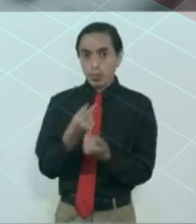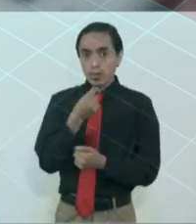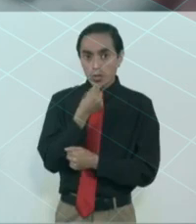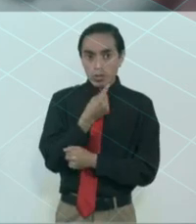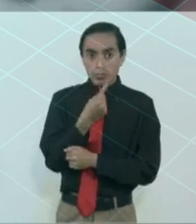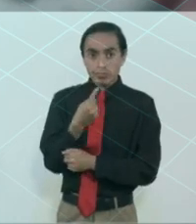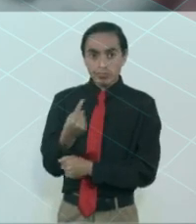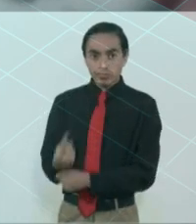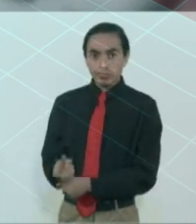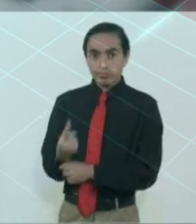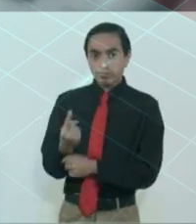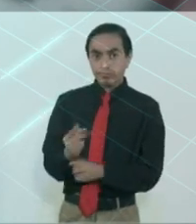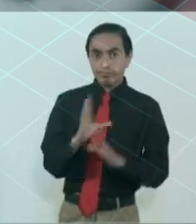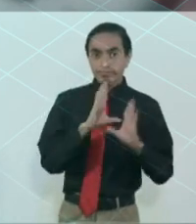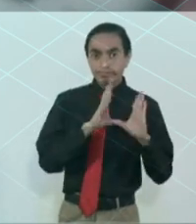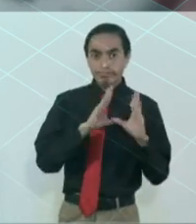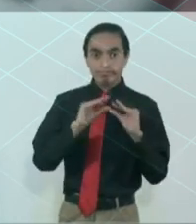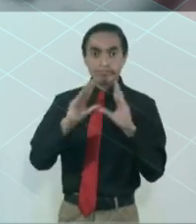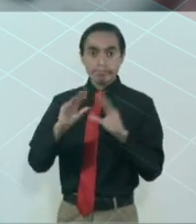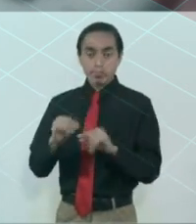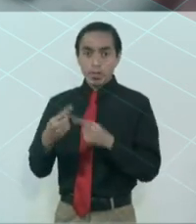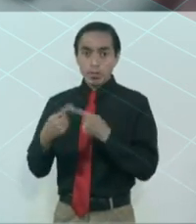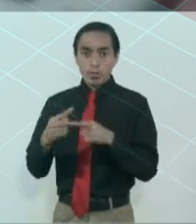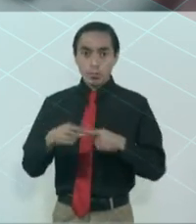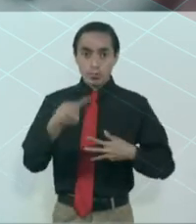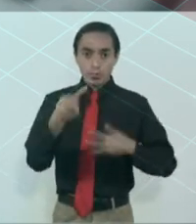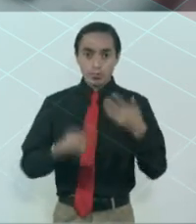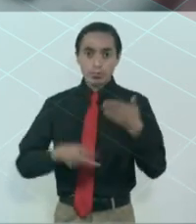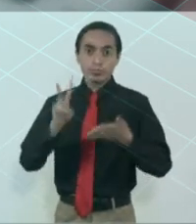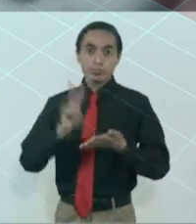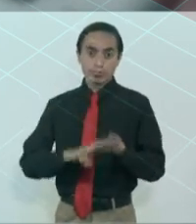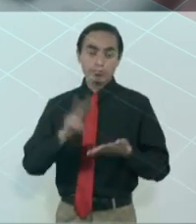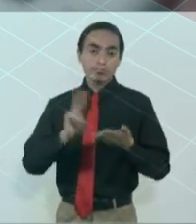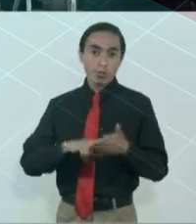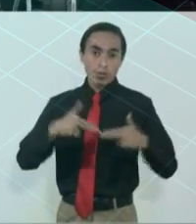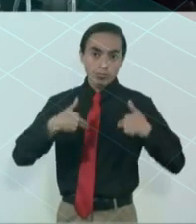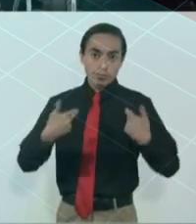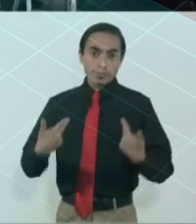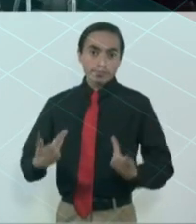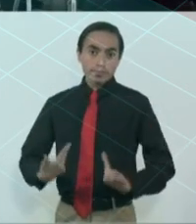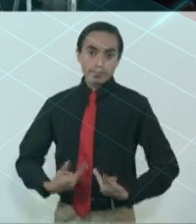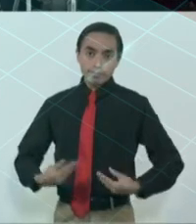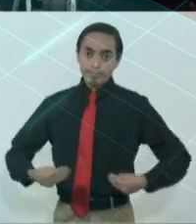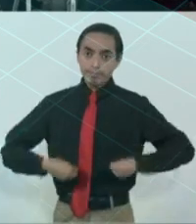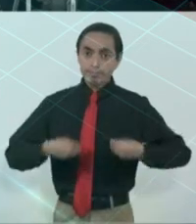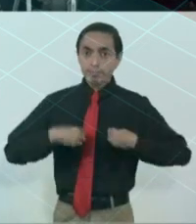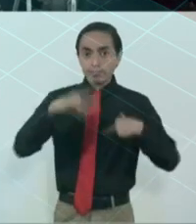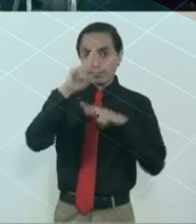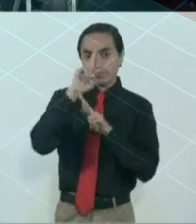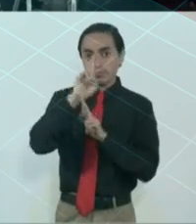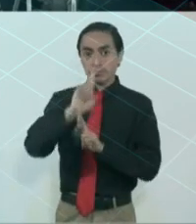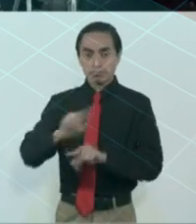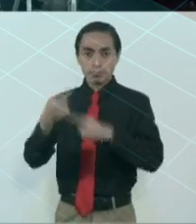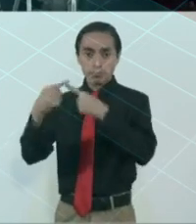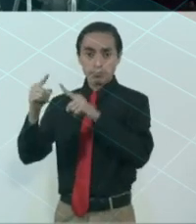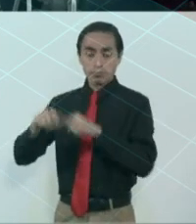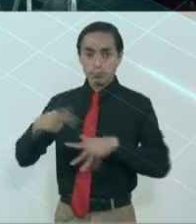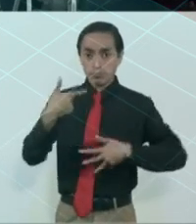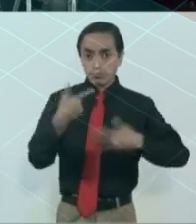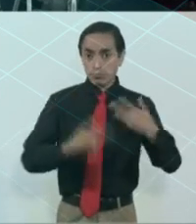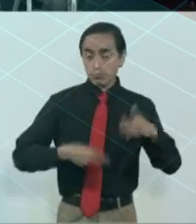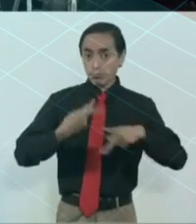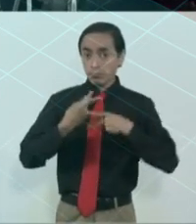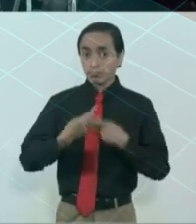en los más altos valores humanos por el respeto a la vida, a las diferencias, la tolerancia